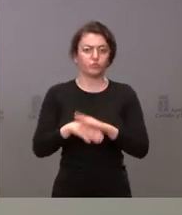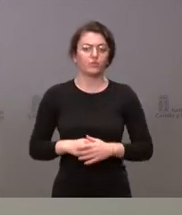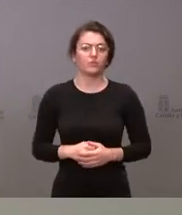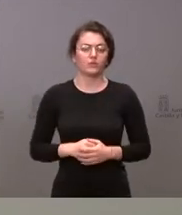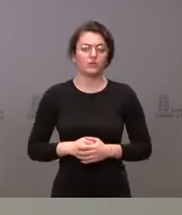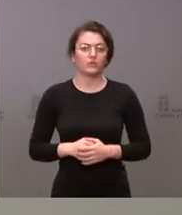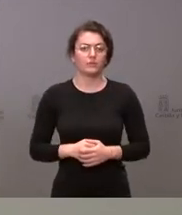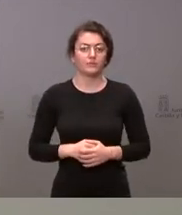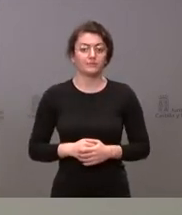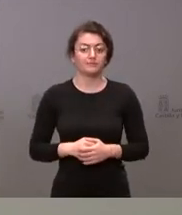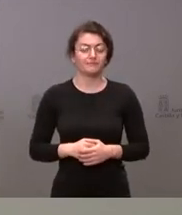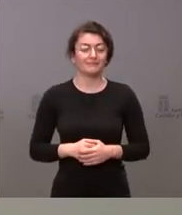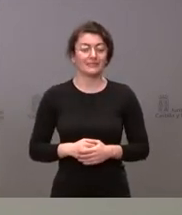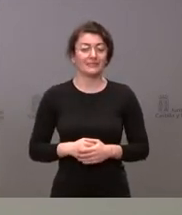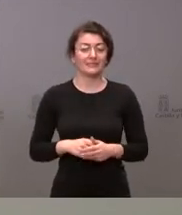plantea usted